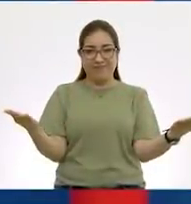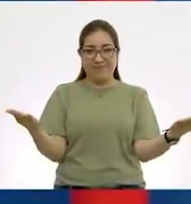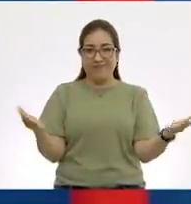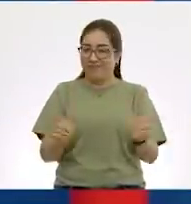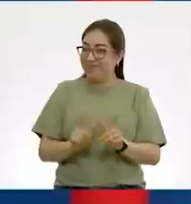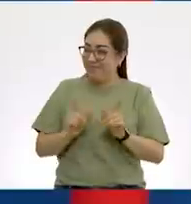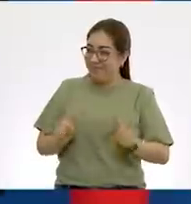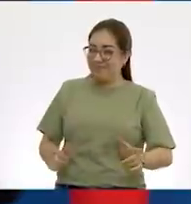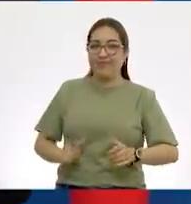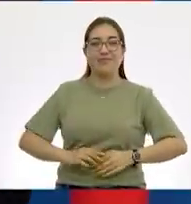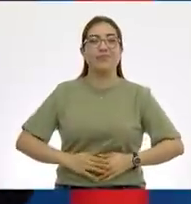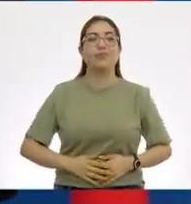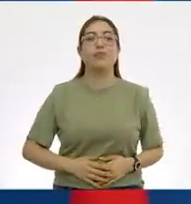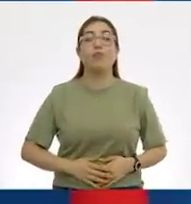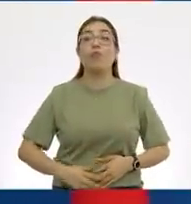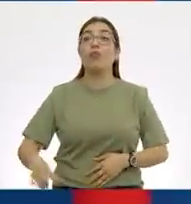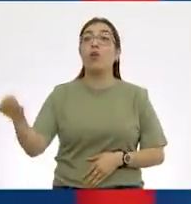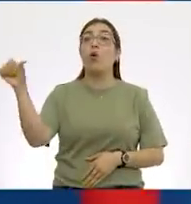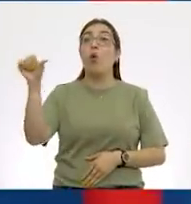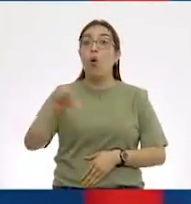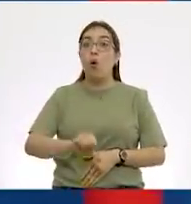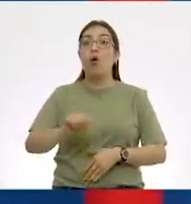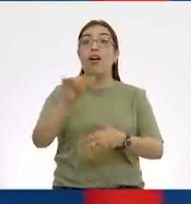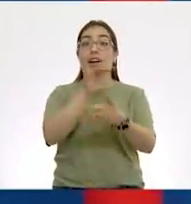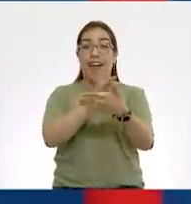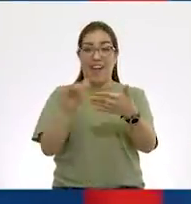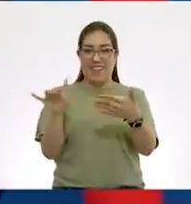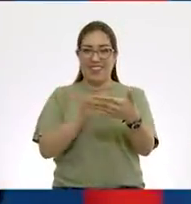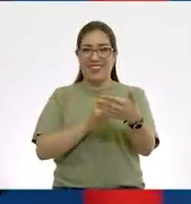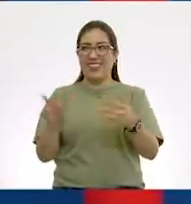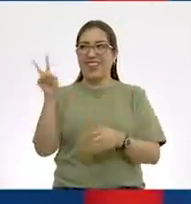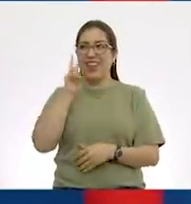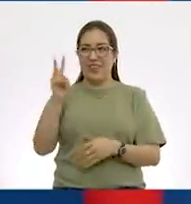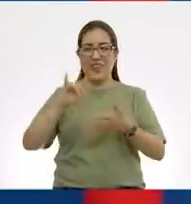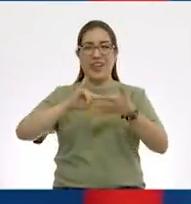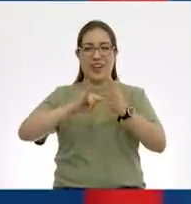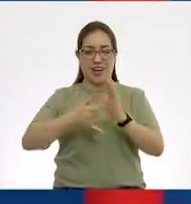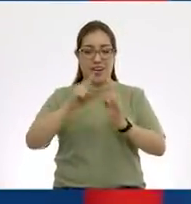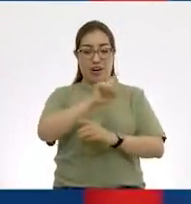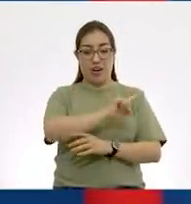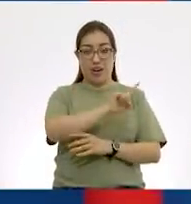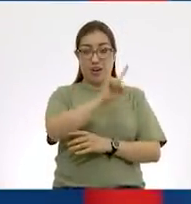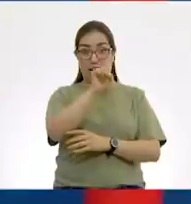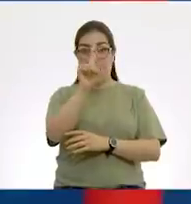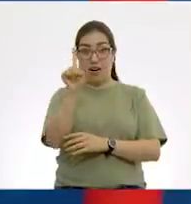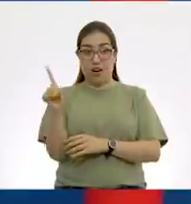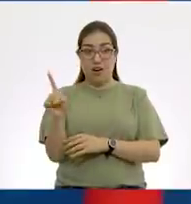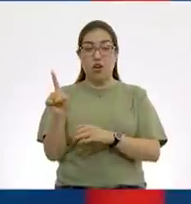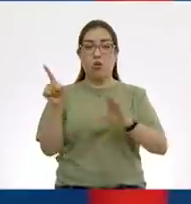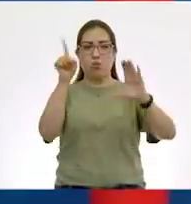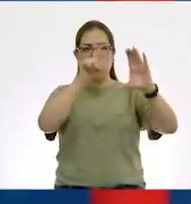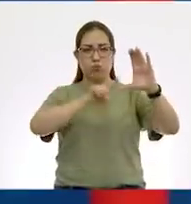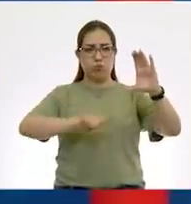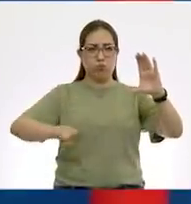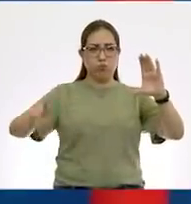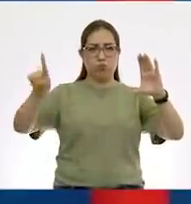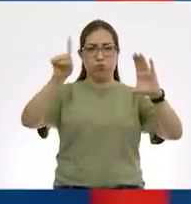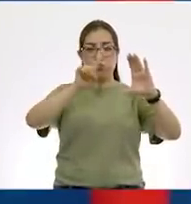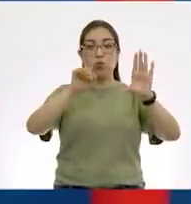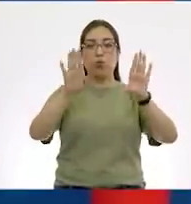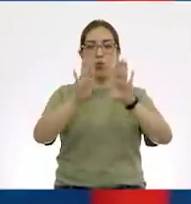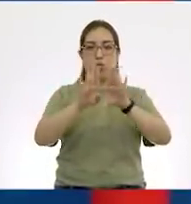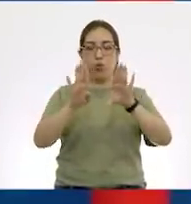listo, maestro. Bien. Hoy vamos a leer las horas y minutos del reloj. Y para ello voy a